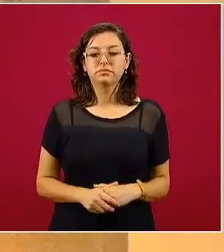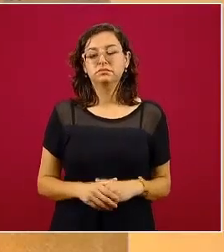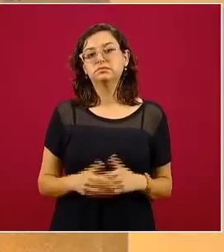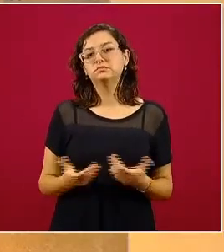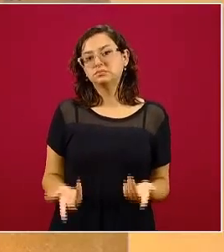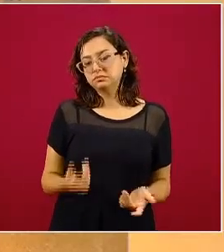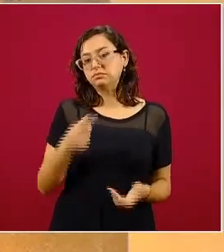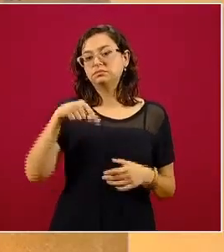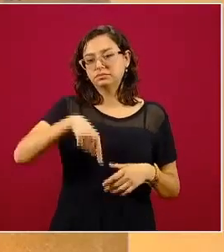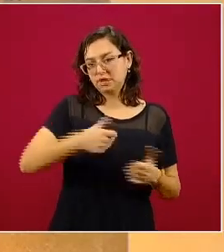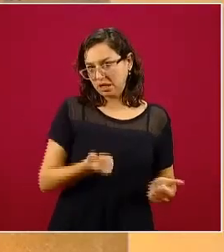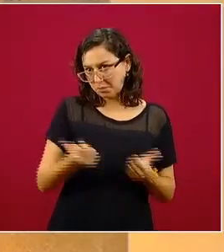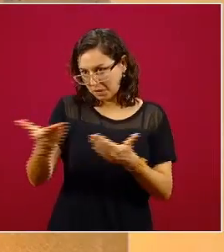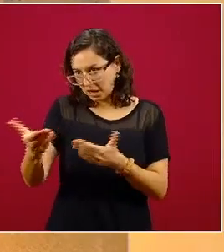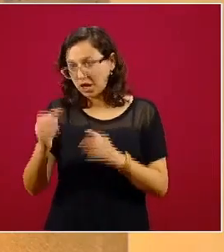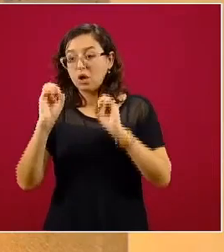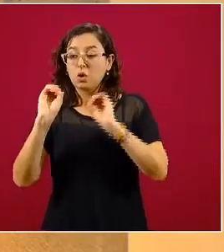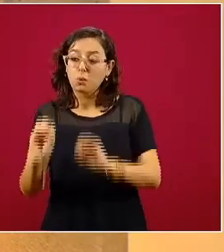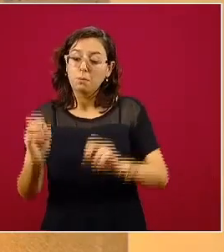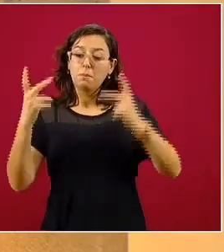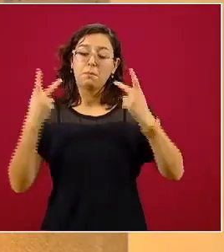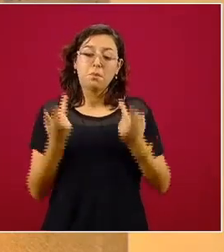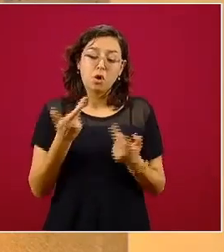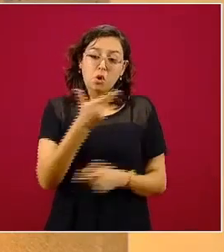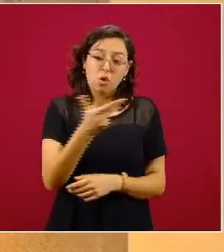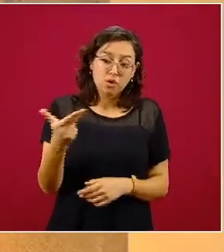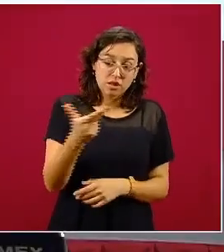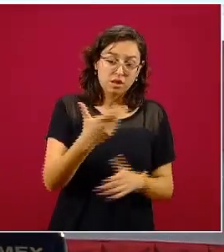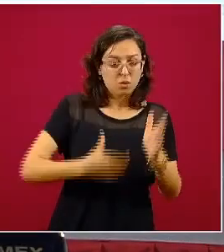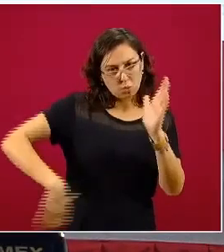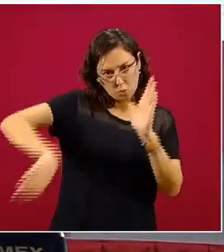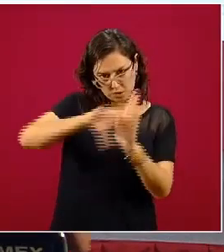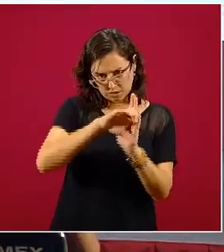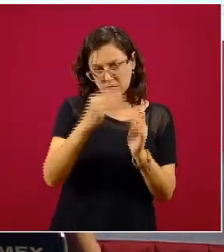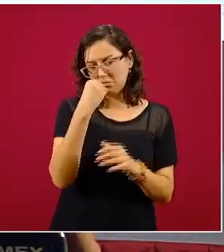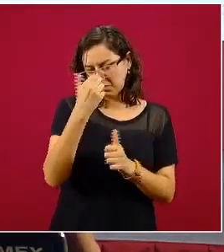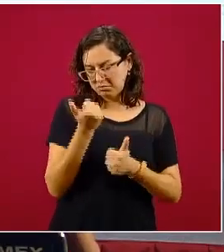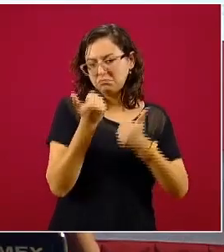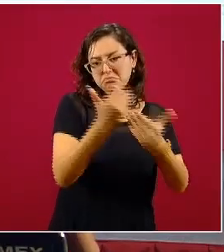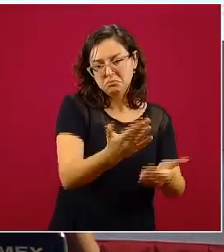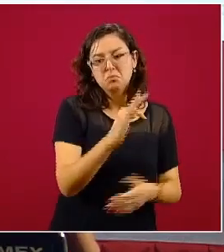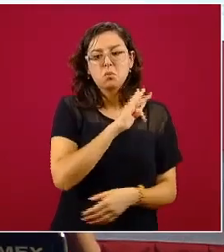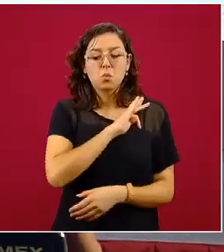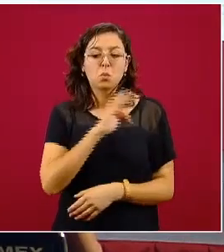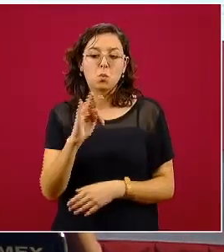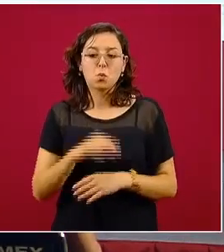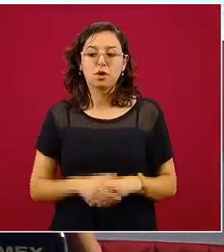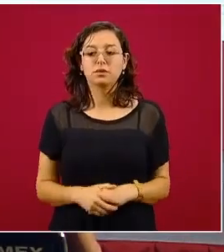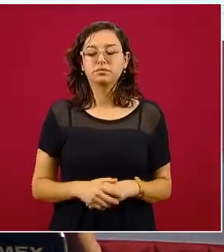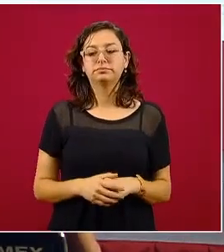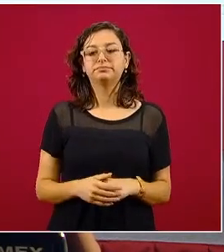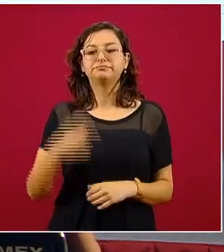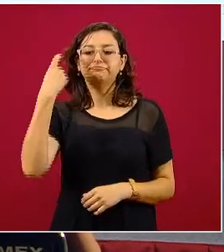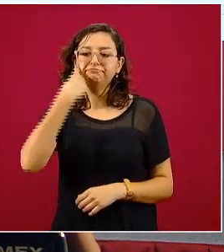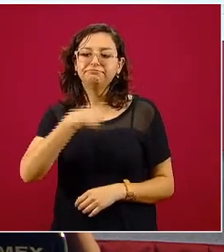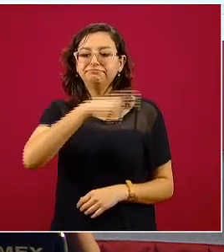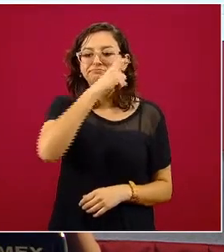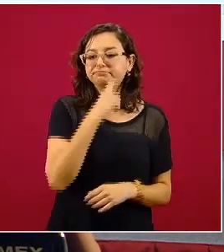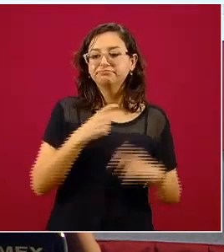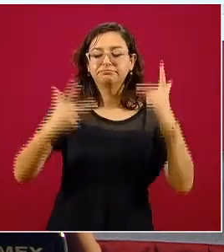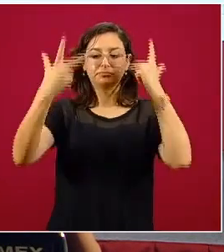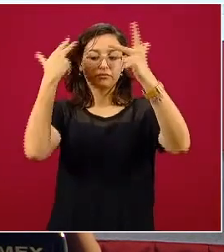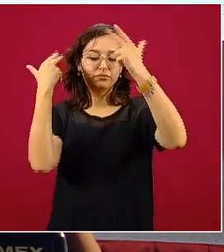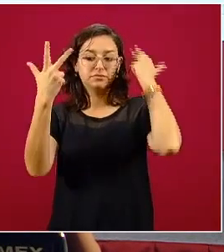domicilio, llevar en el caso de los hoteles a la habitación. Lo que son las barberías, peluquerías